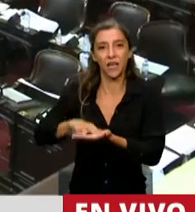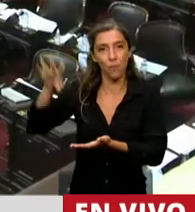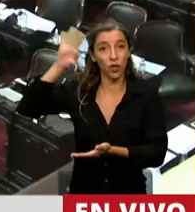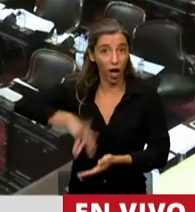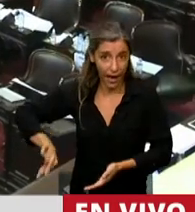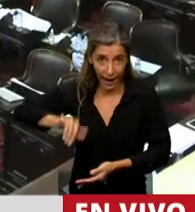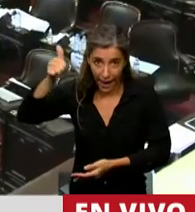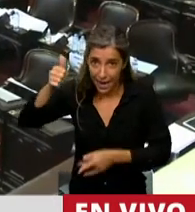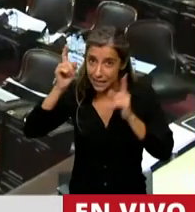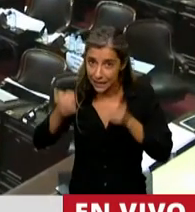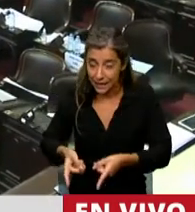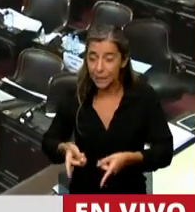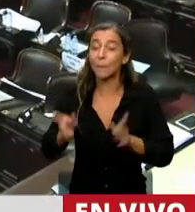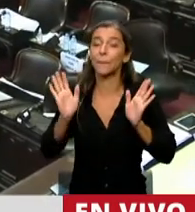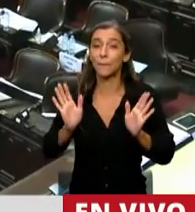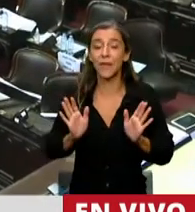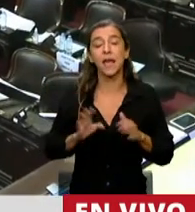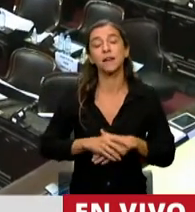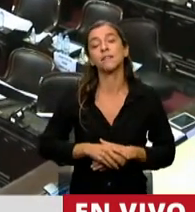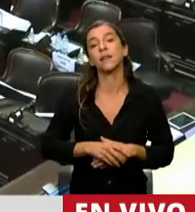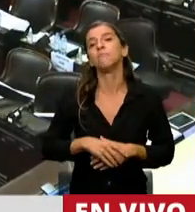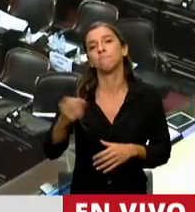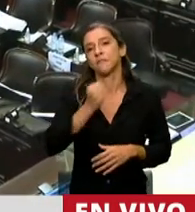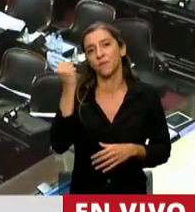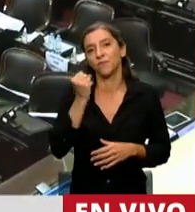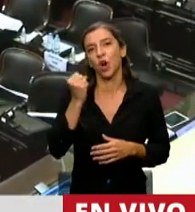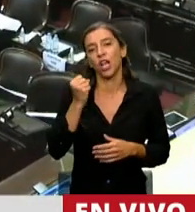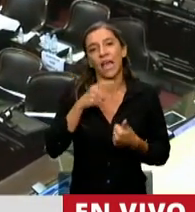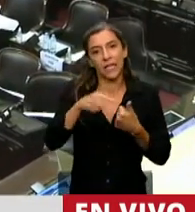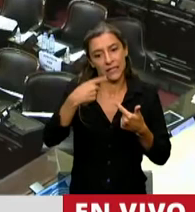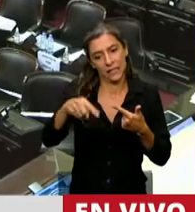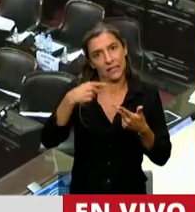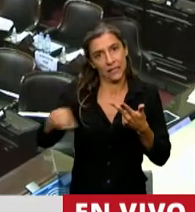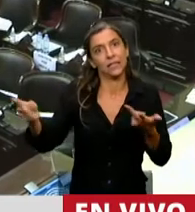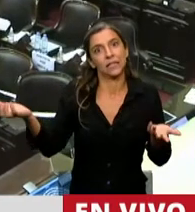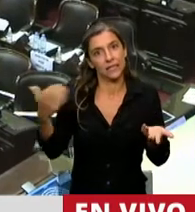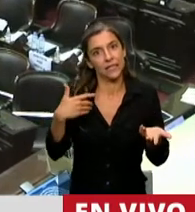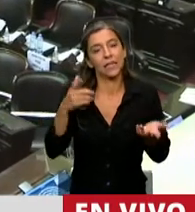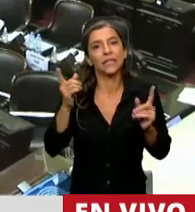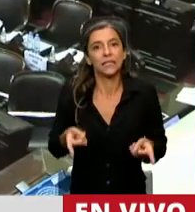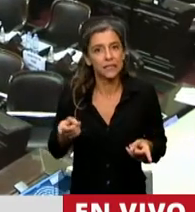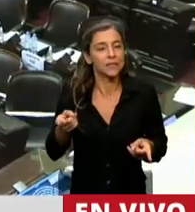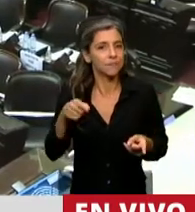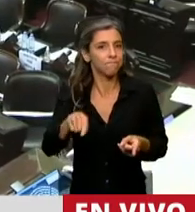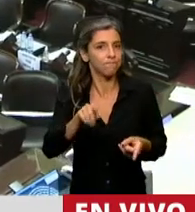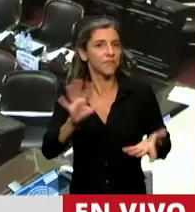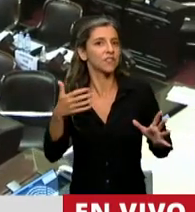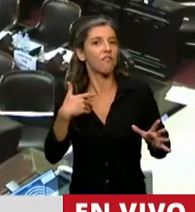menor. También me pareció sumamente importante la exteriorización